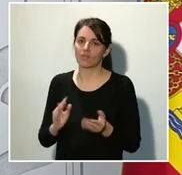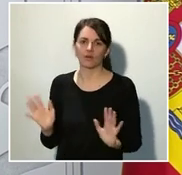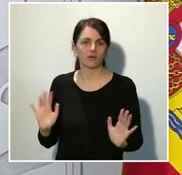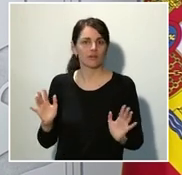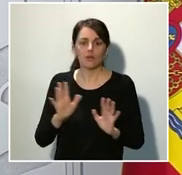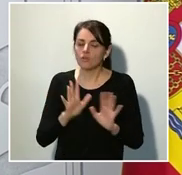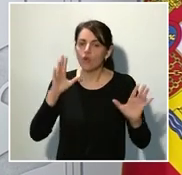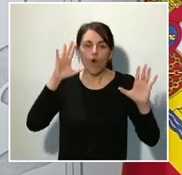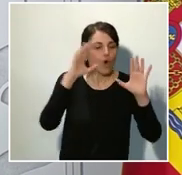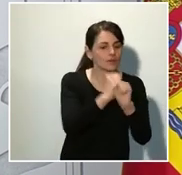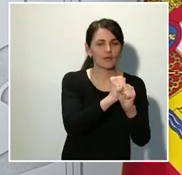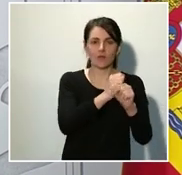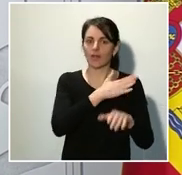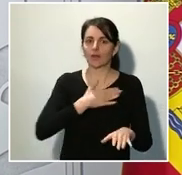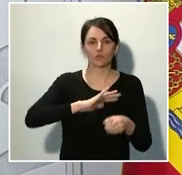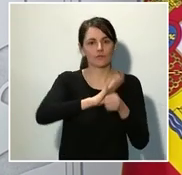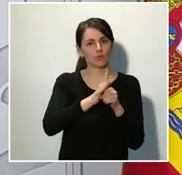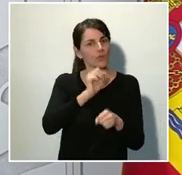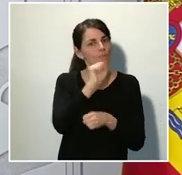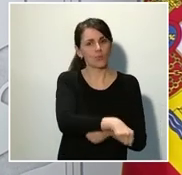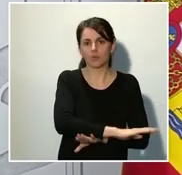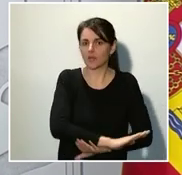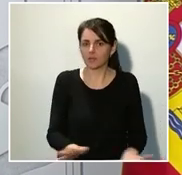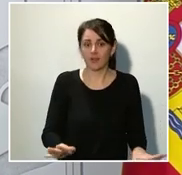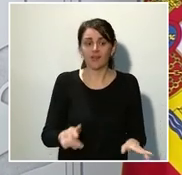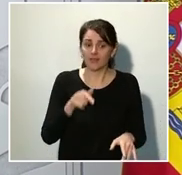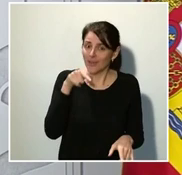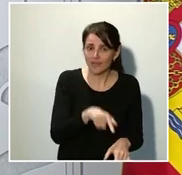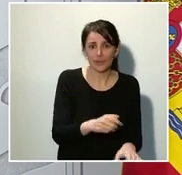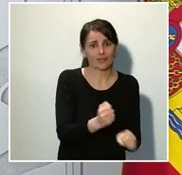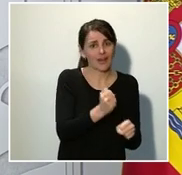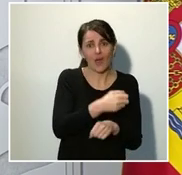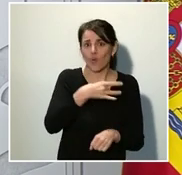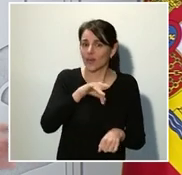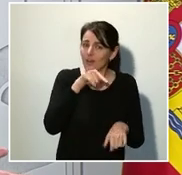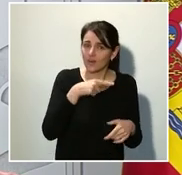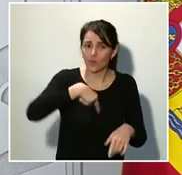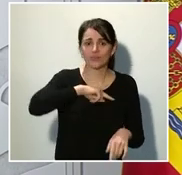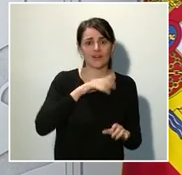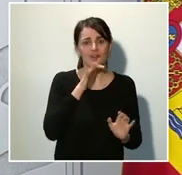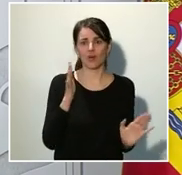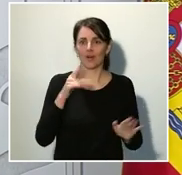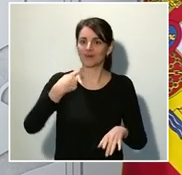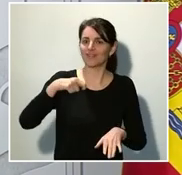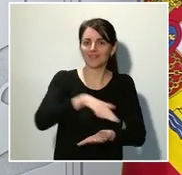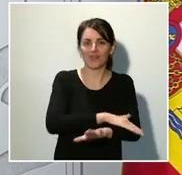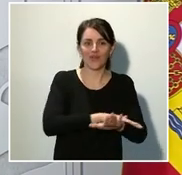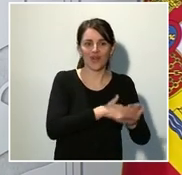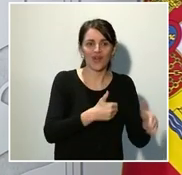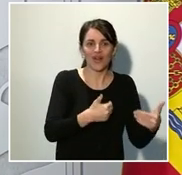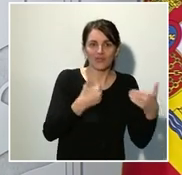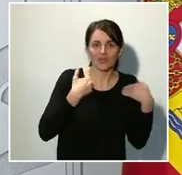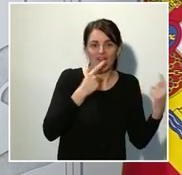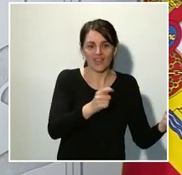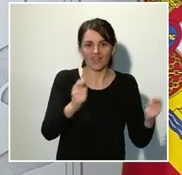vencer al virus. Esta es nuestra tarea, insisto, a la que nos convocó el presidente del Gobierno y para la que nos hemos dotado